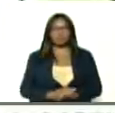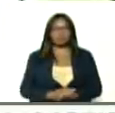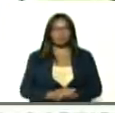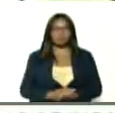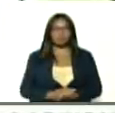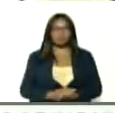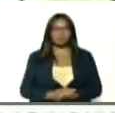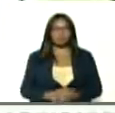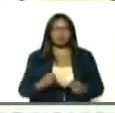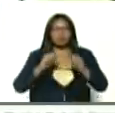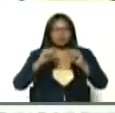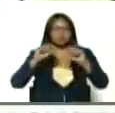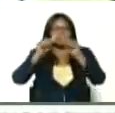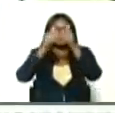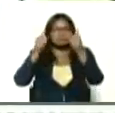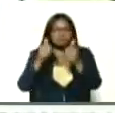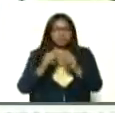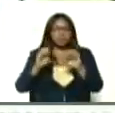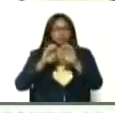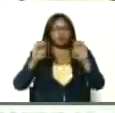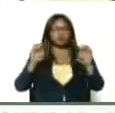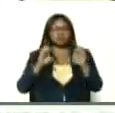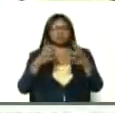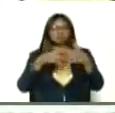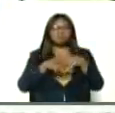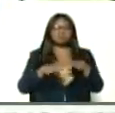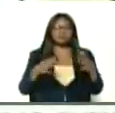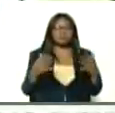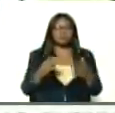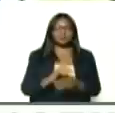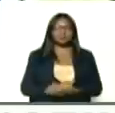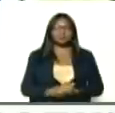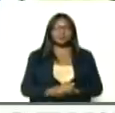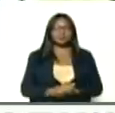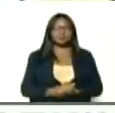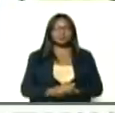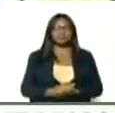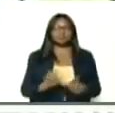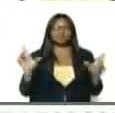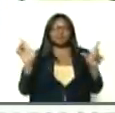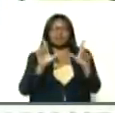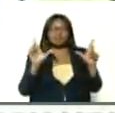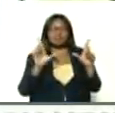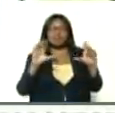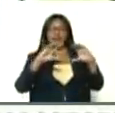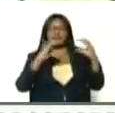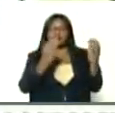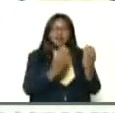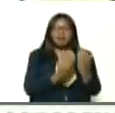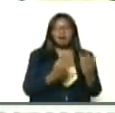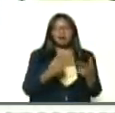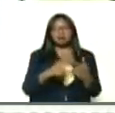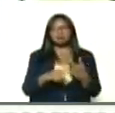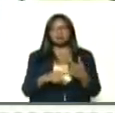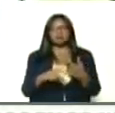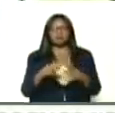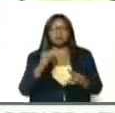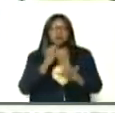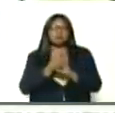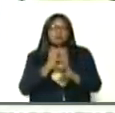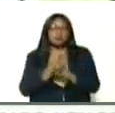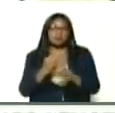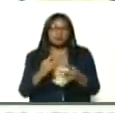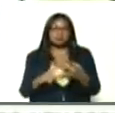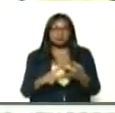mantenemos el sistema educativo, a través, de las teleclases, televisivas, por internet,